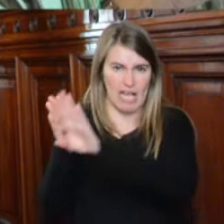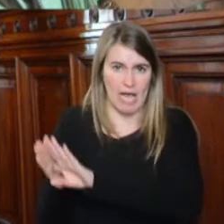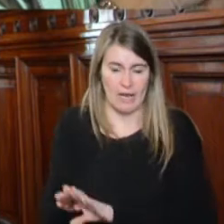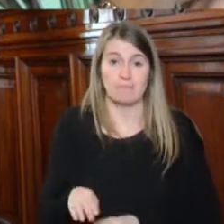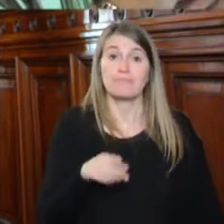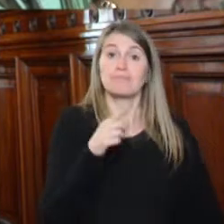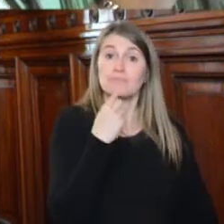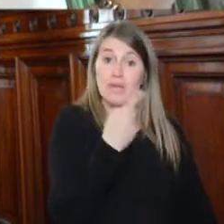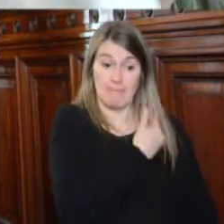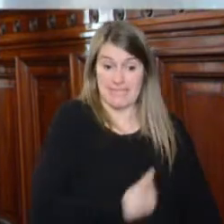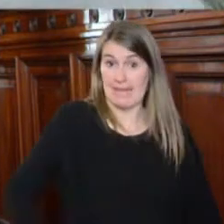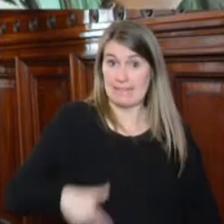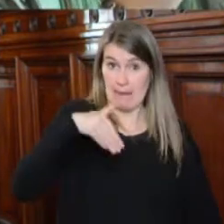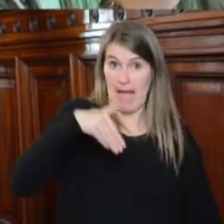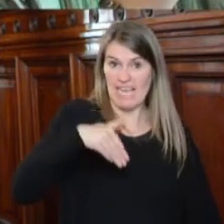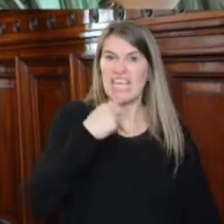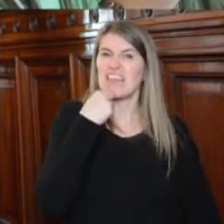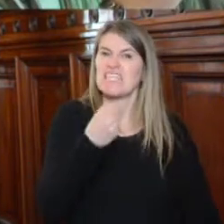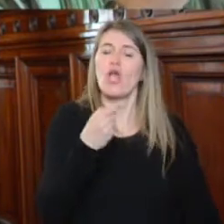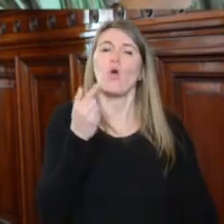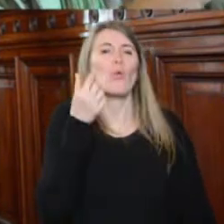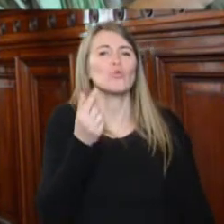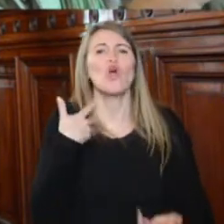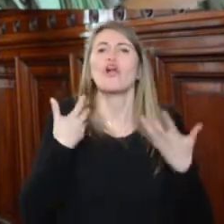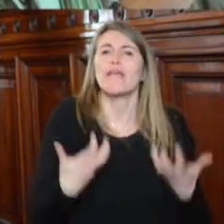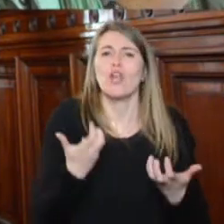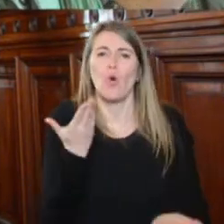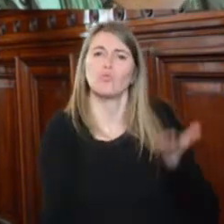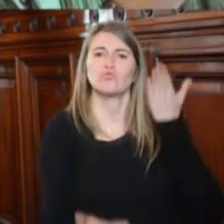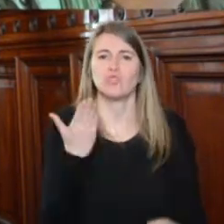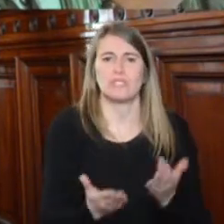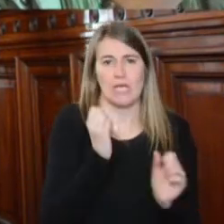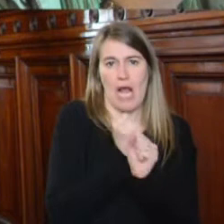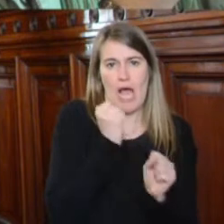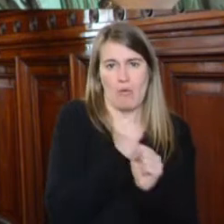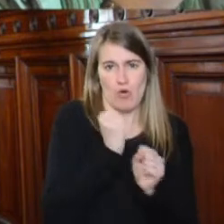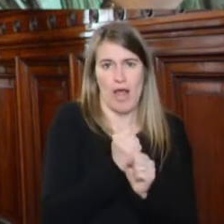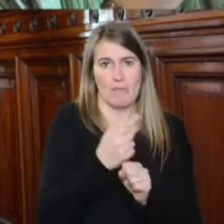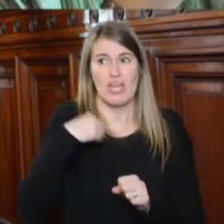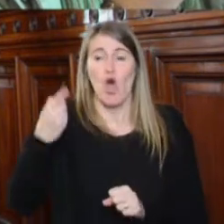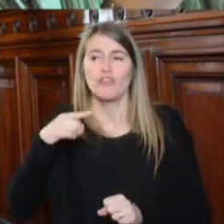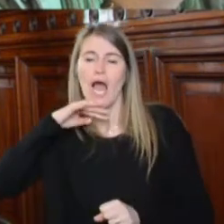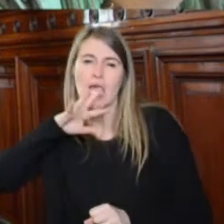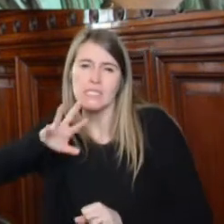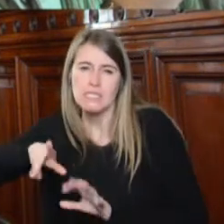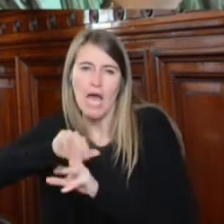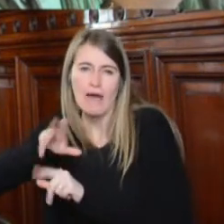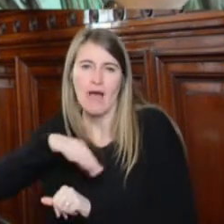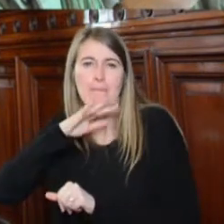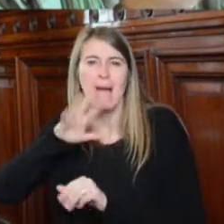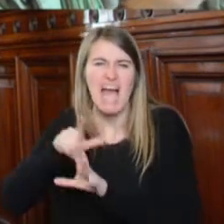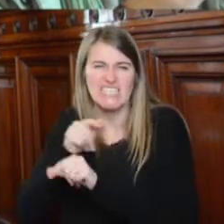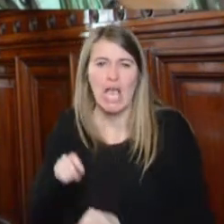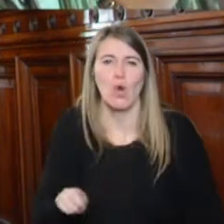sostuvo que quieren una justicia laboral que defienda al trabajador, pero no en cualquier estafa que se inventa a través de esta mafia de los juicios